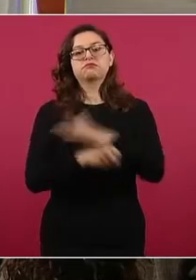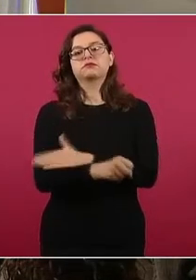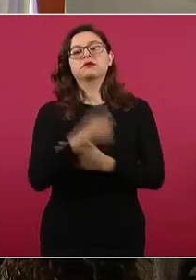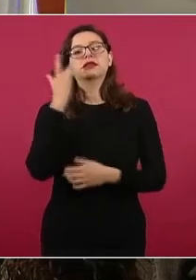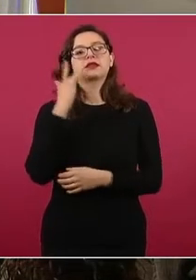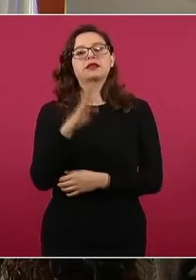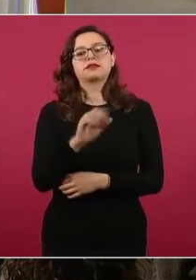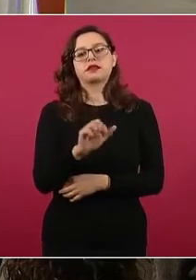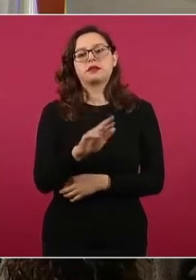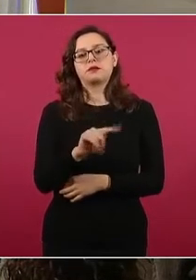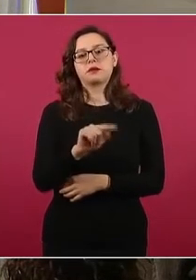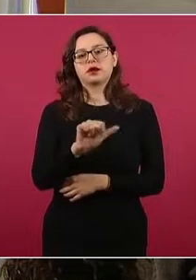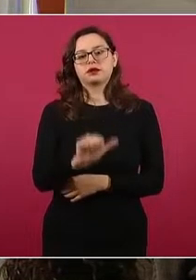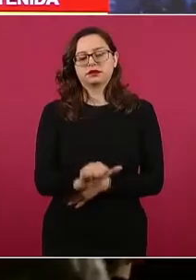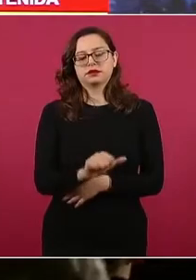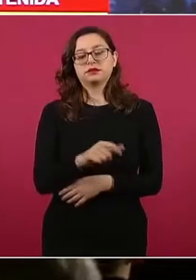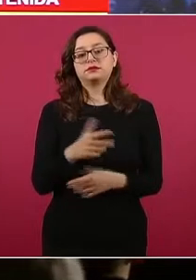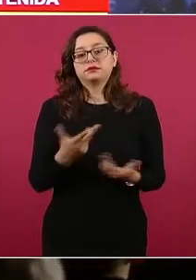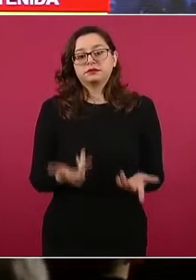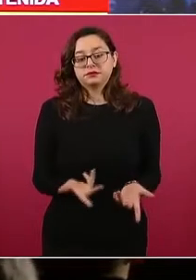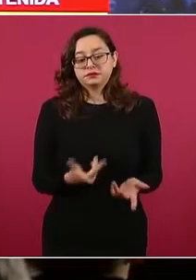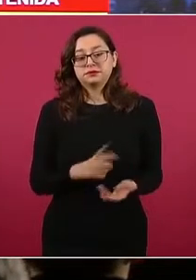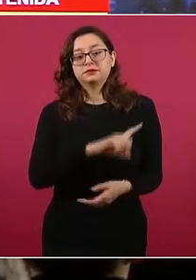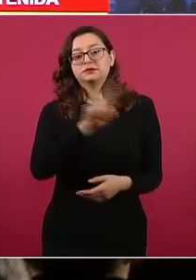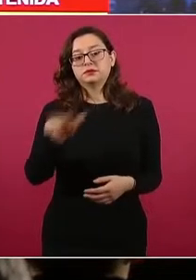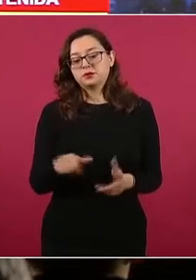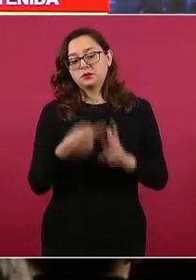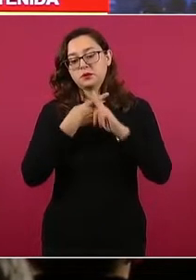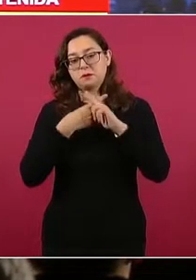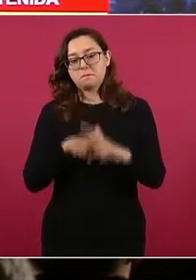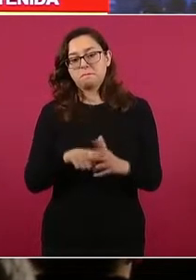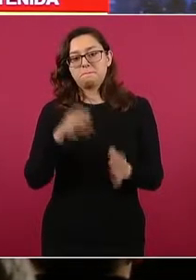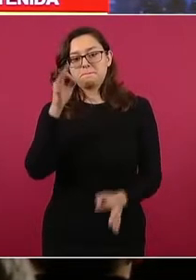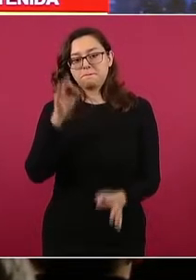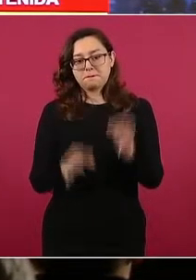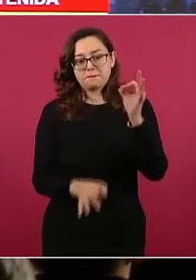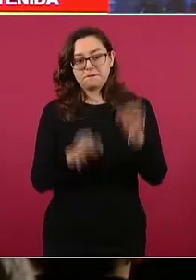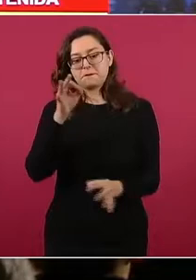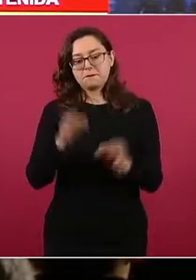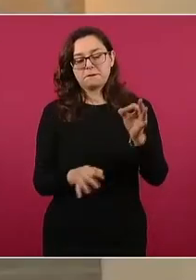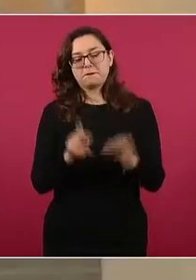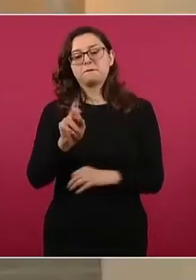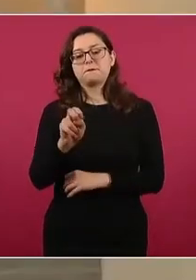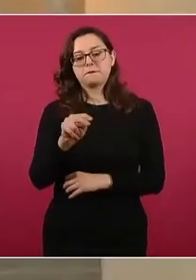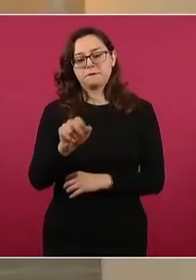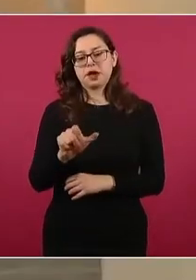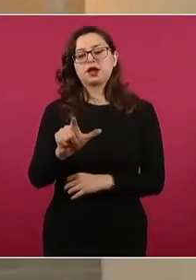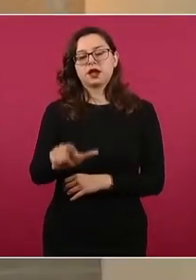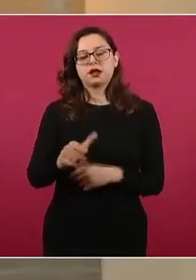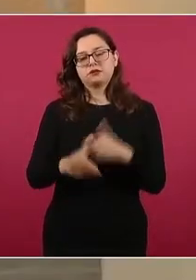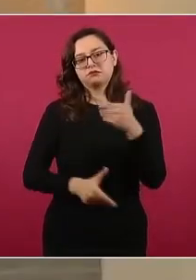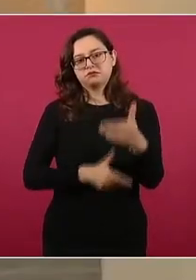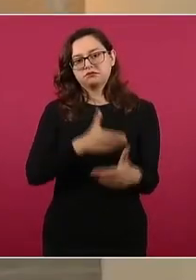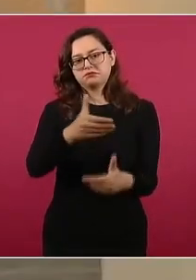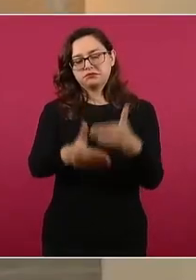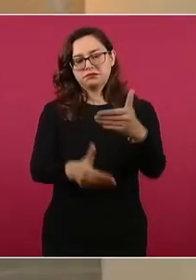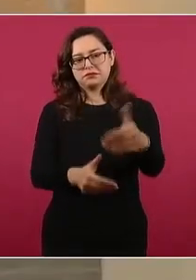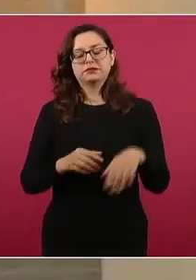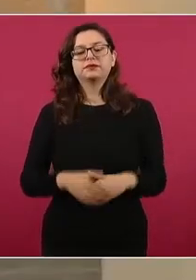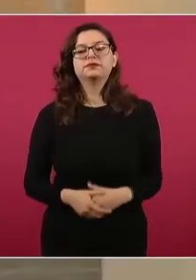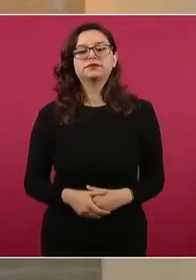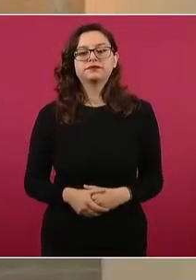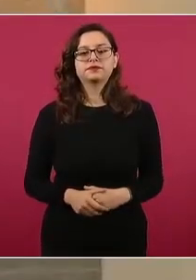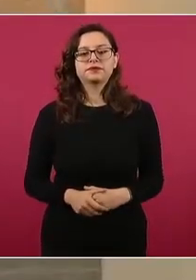después de poner a disposición del juez, se vinculó a proceso penal esta persona.